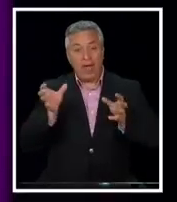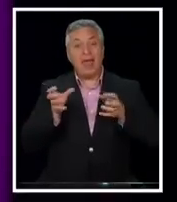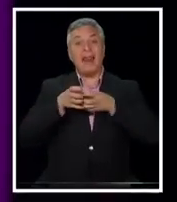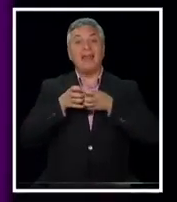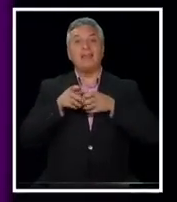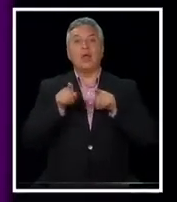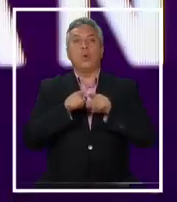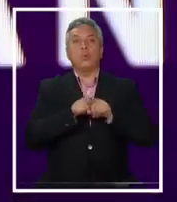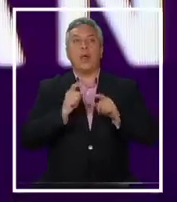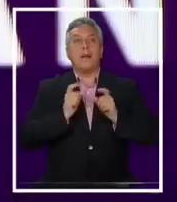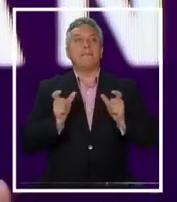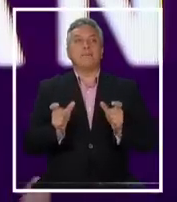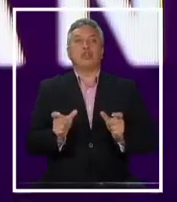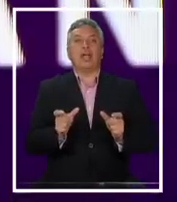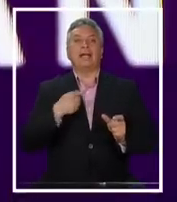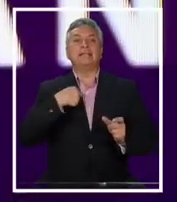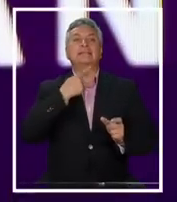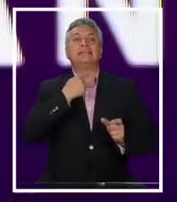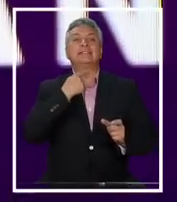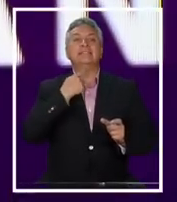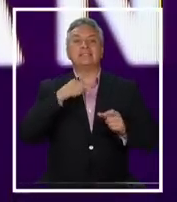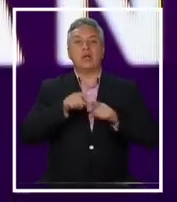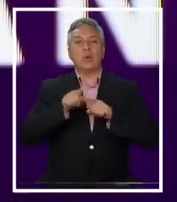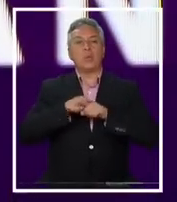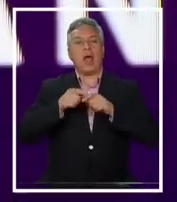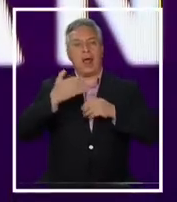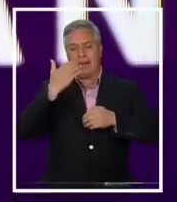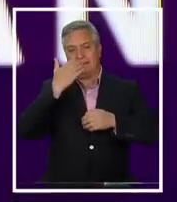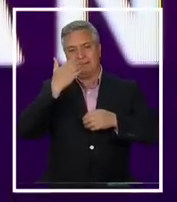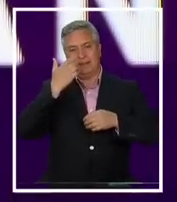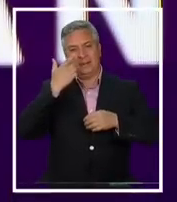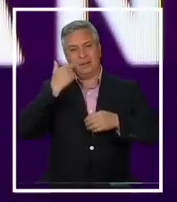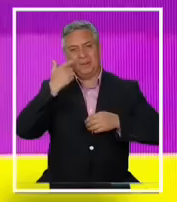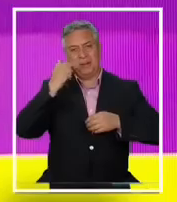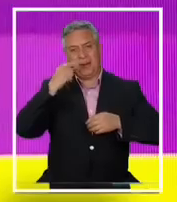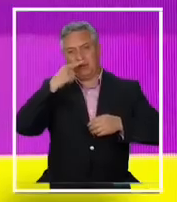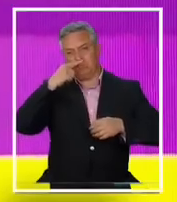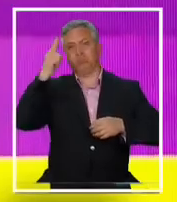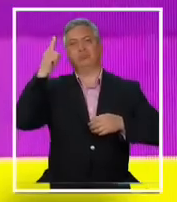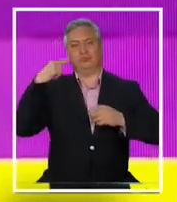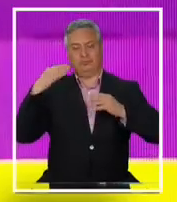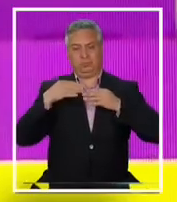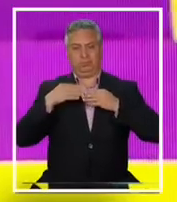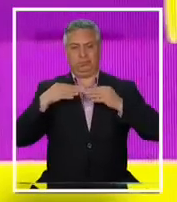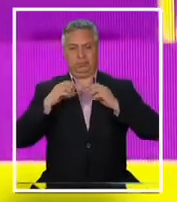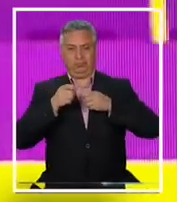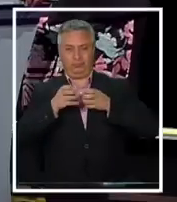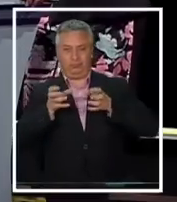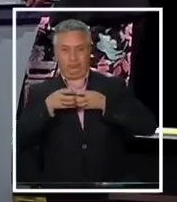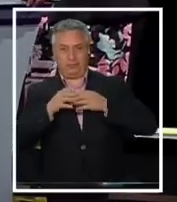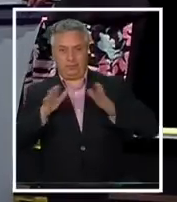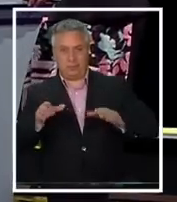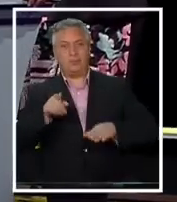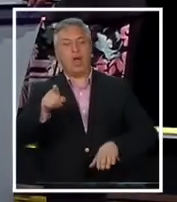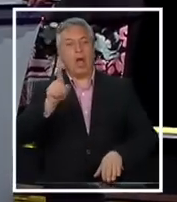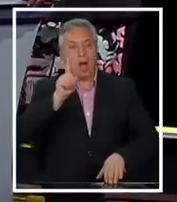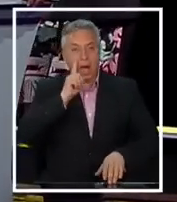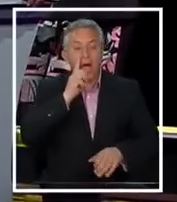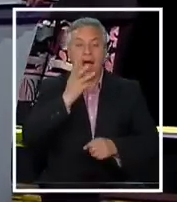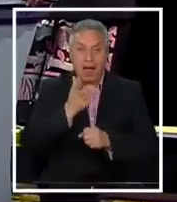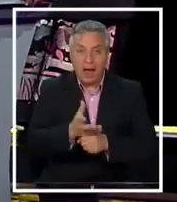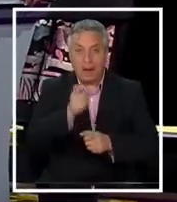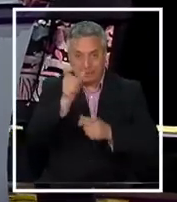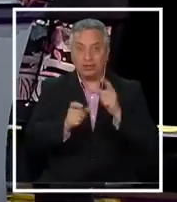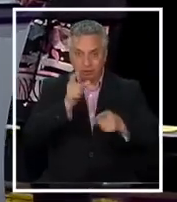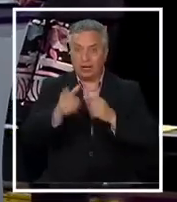proteger los intereses que le interesan a esa élite. Ya, pero hay, ¿reconoce un espacio de centro izquierda con el rechazo? Hay gente de centro izquierda, pero no